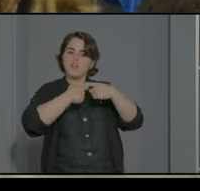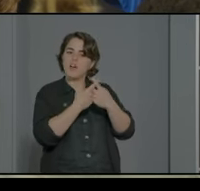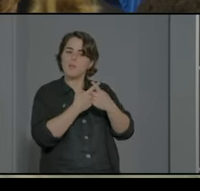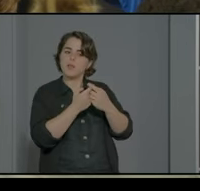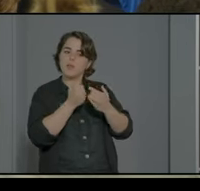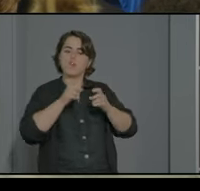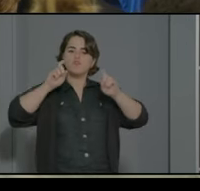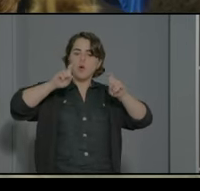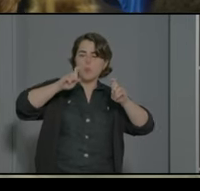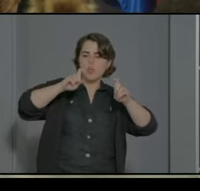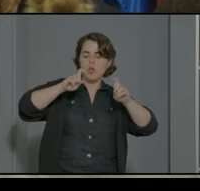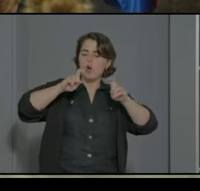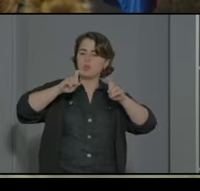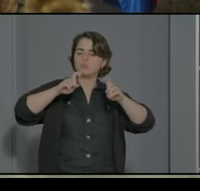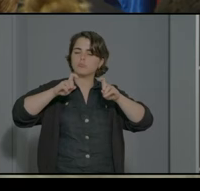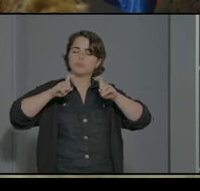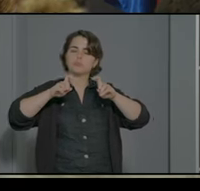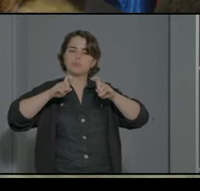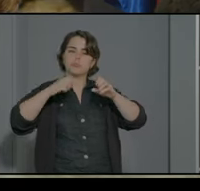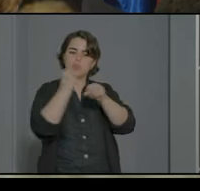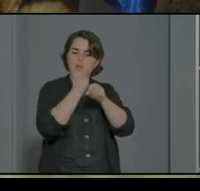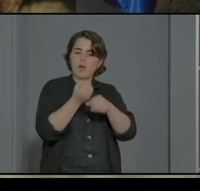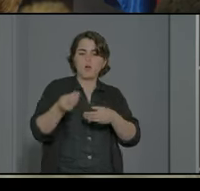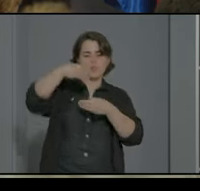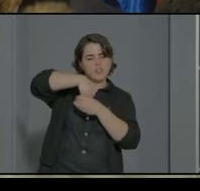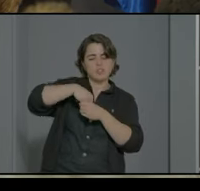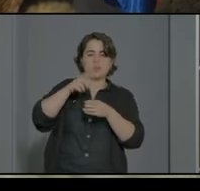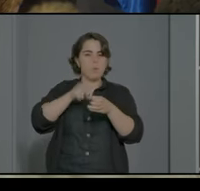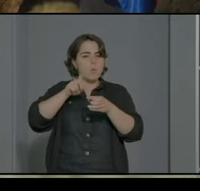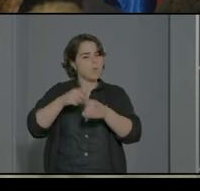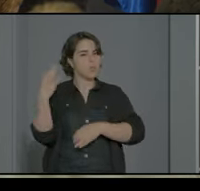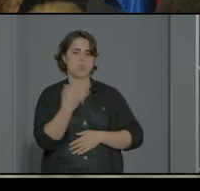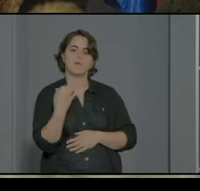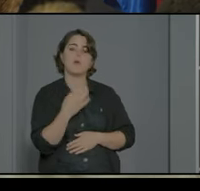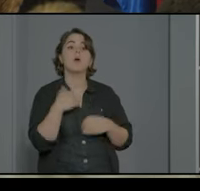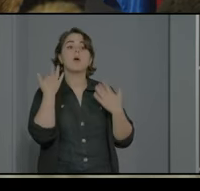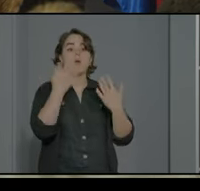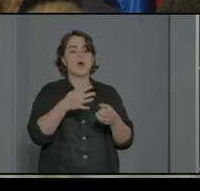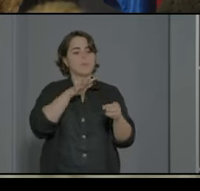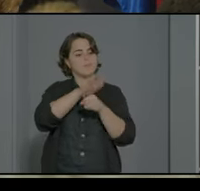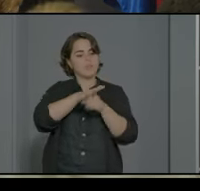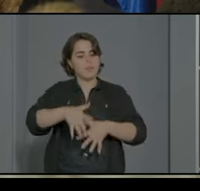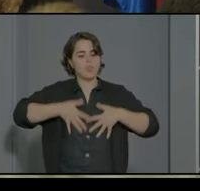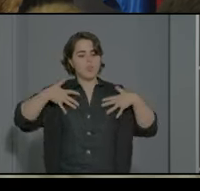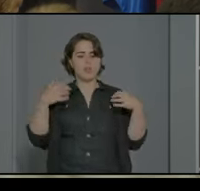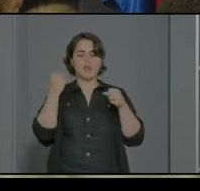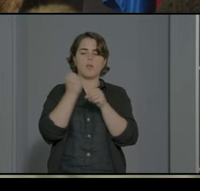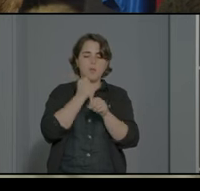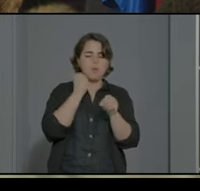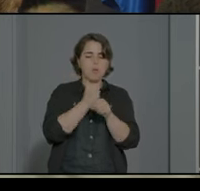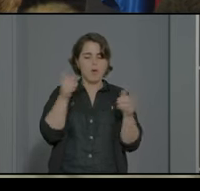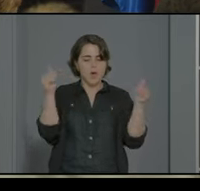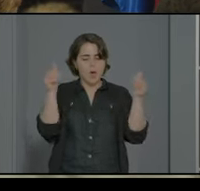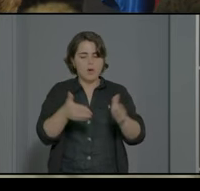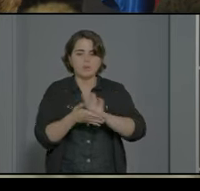formación y en todo este este arduo trabajo además trabajamos el ámbito emocional donde realizamos actividades donde